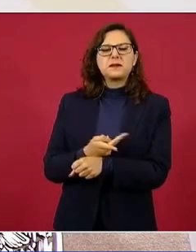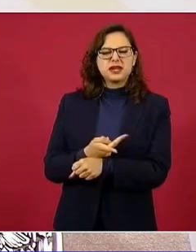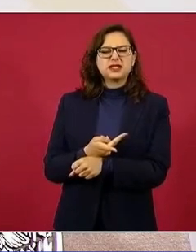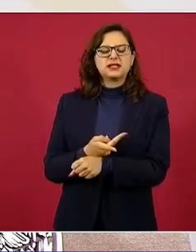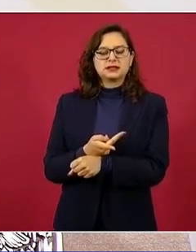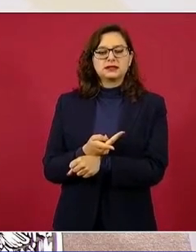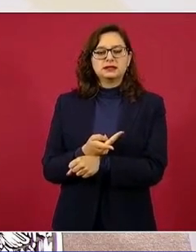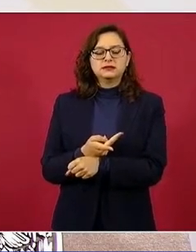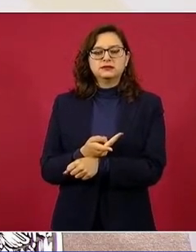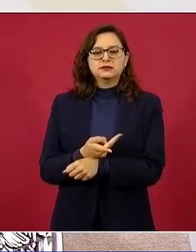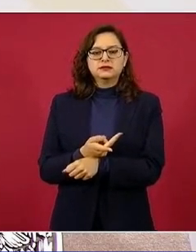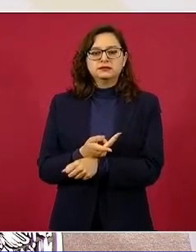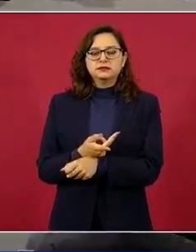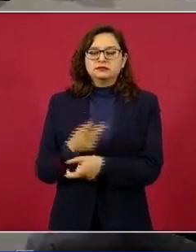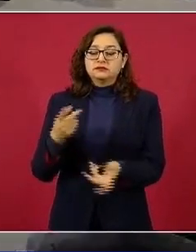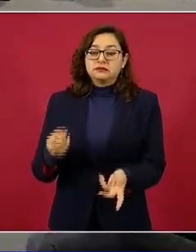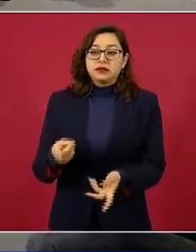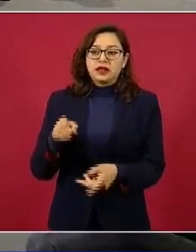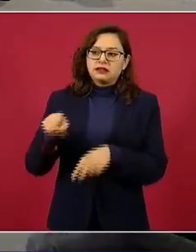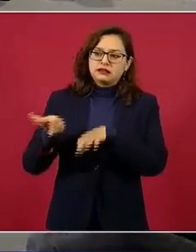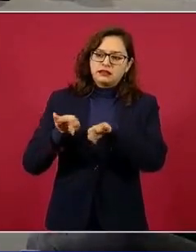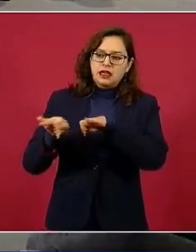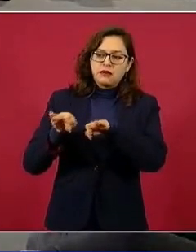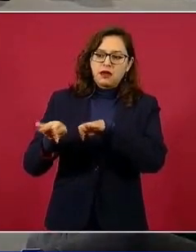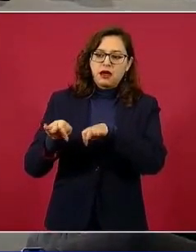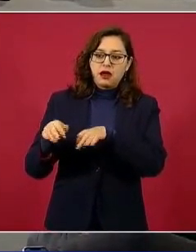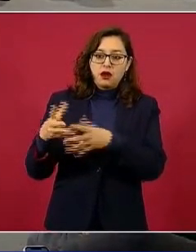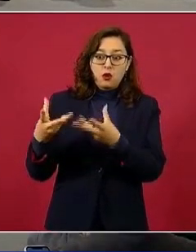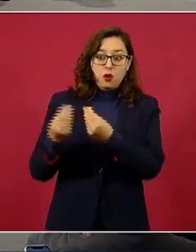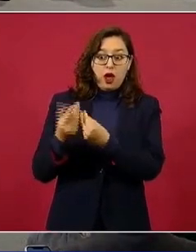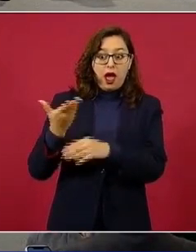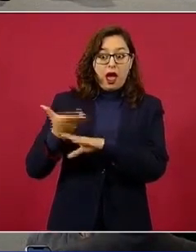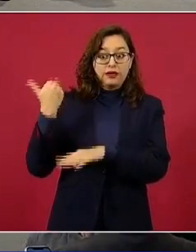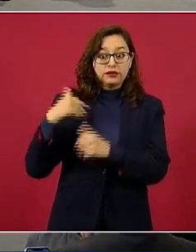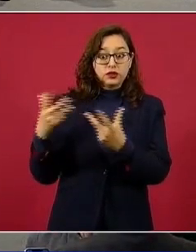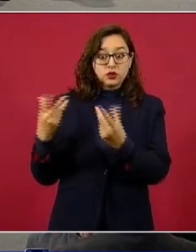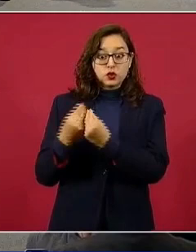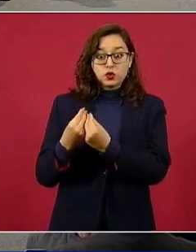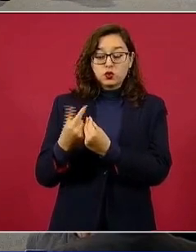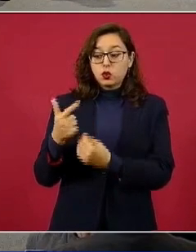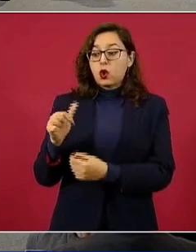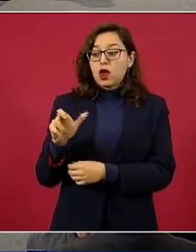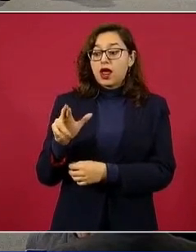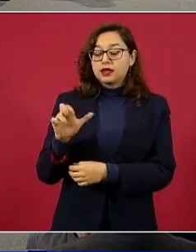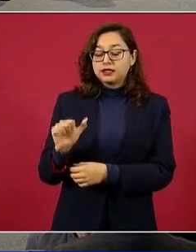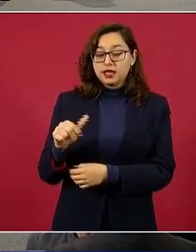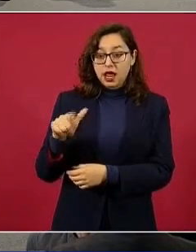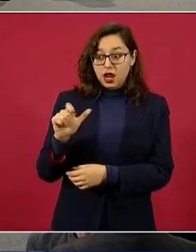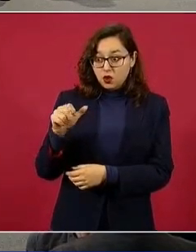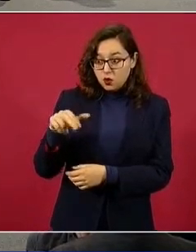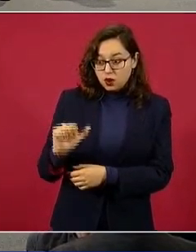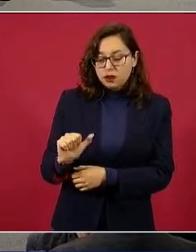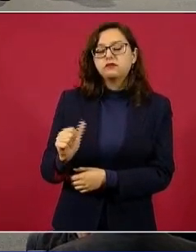trabajando desde la época de García Luna. Sí, son mandos medios. Y aquí tengo la información. Por último, presidente.